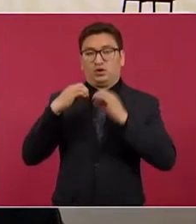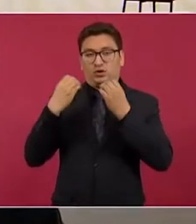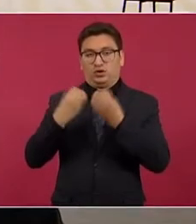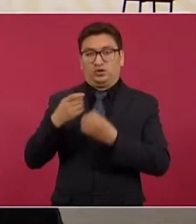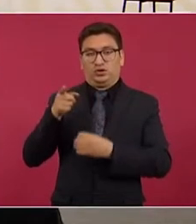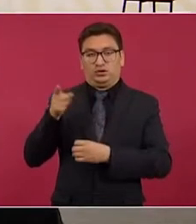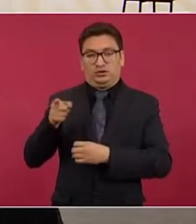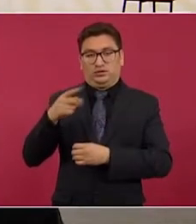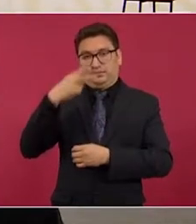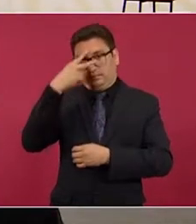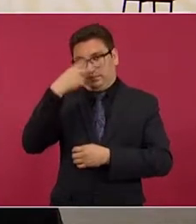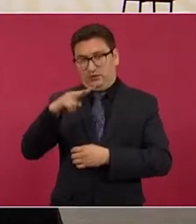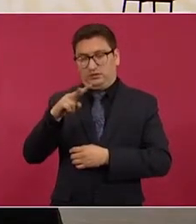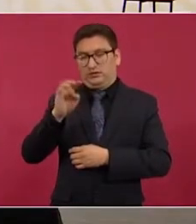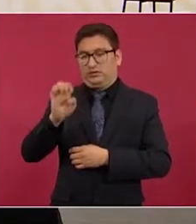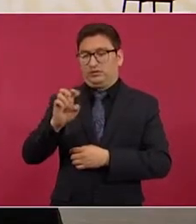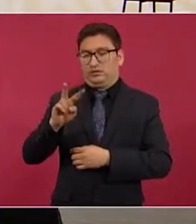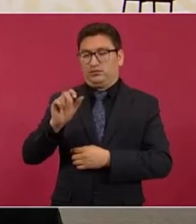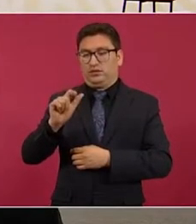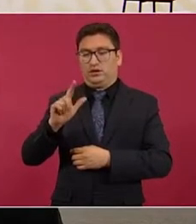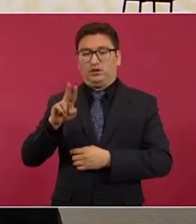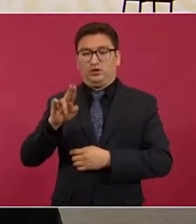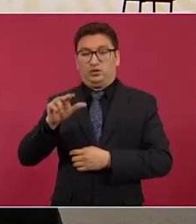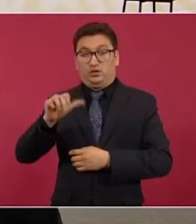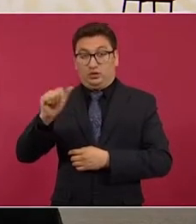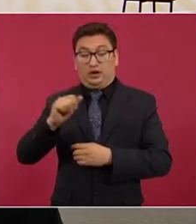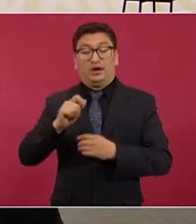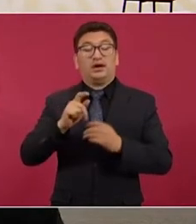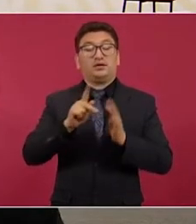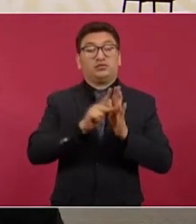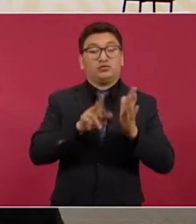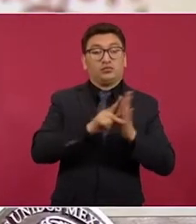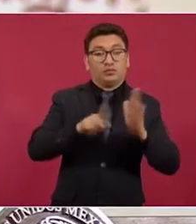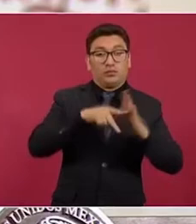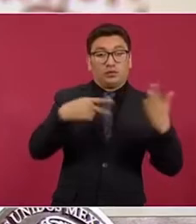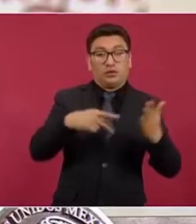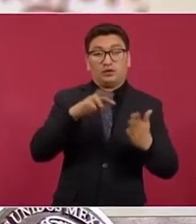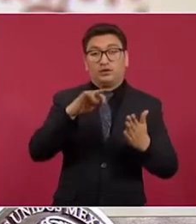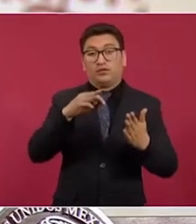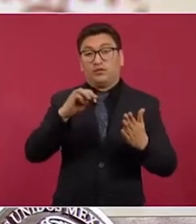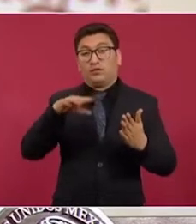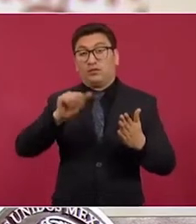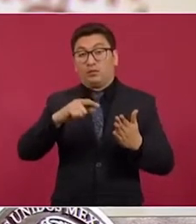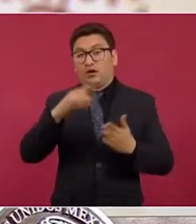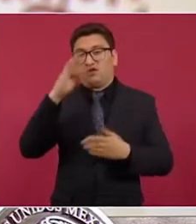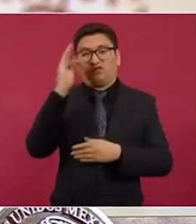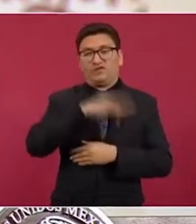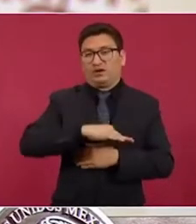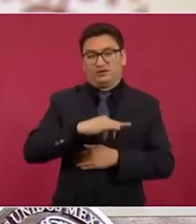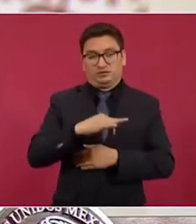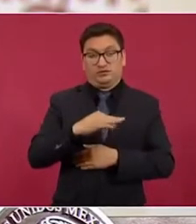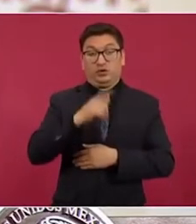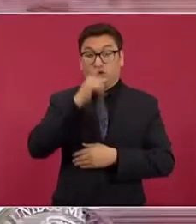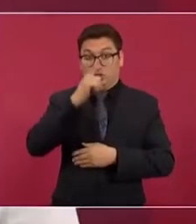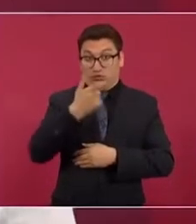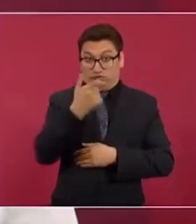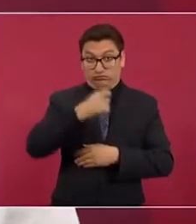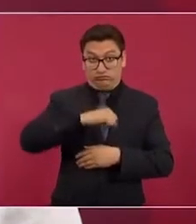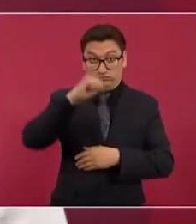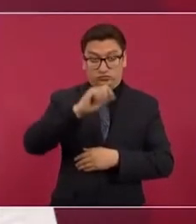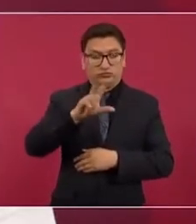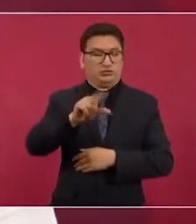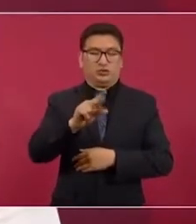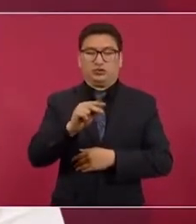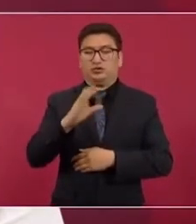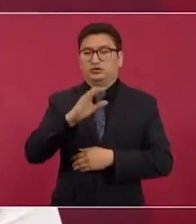México Evalúa y que publica reformas son falsos, no aumentarán los costos. Al contrario, la